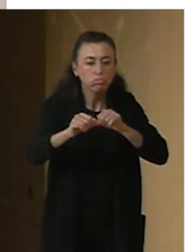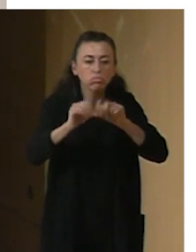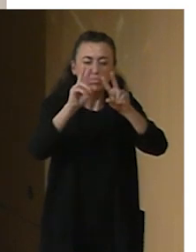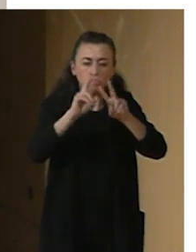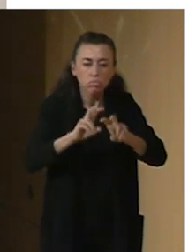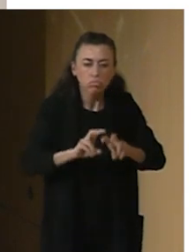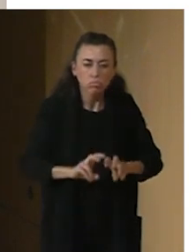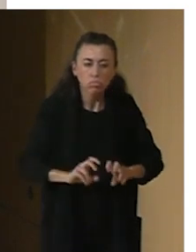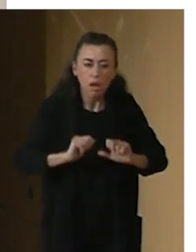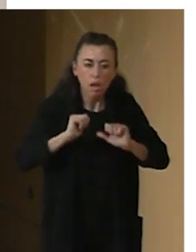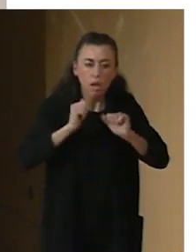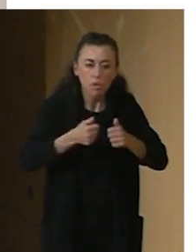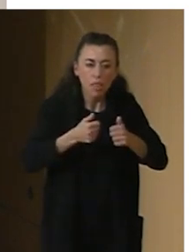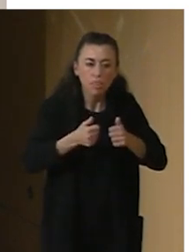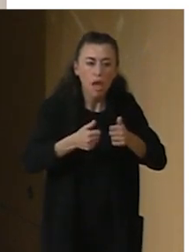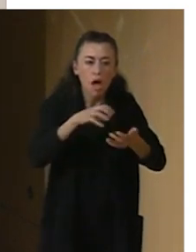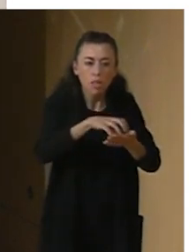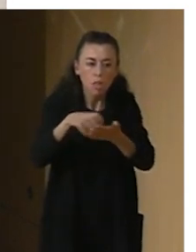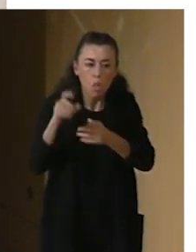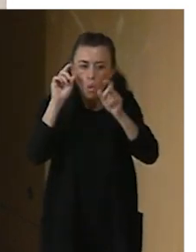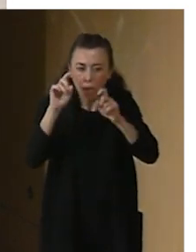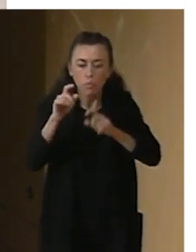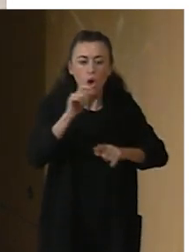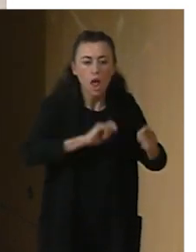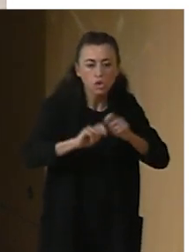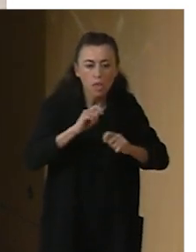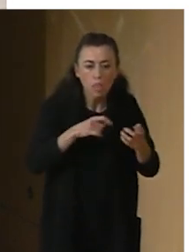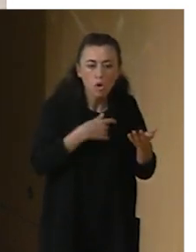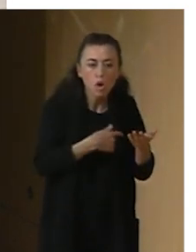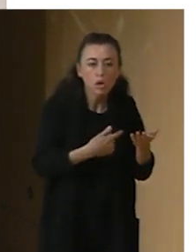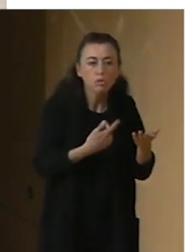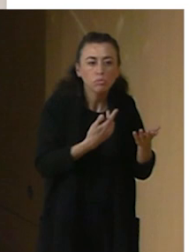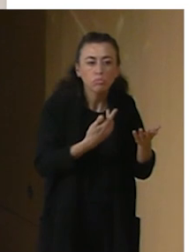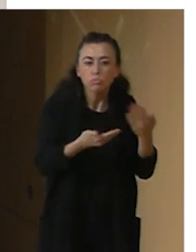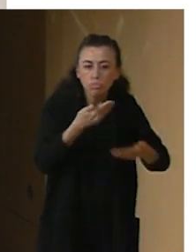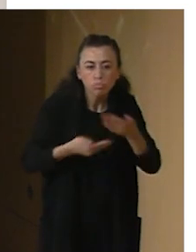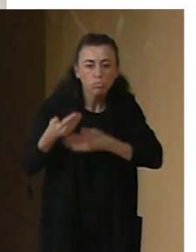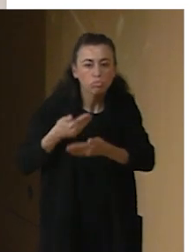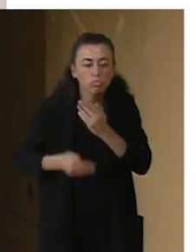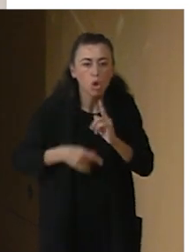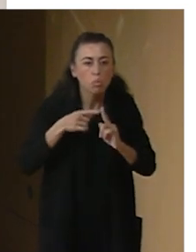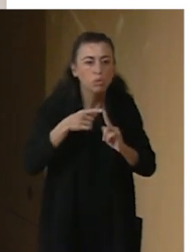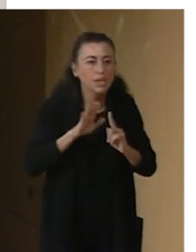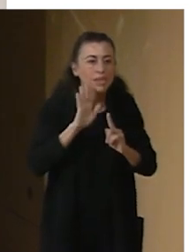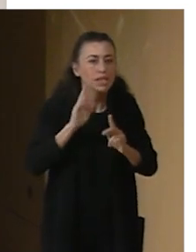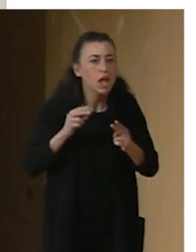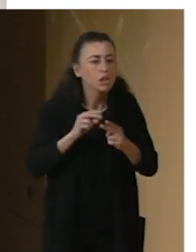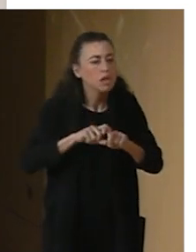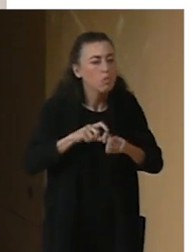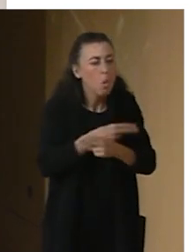con centros educativos, con asociaciones, para conocer este público y crean